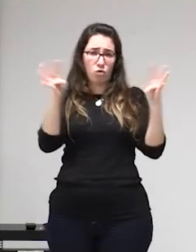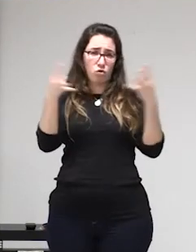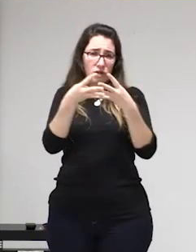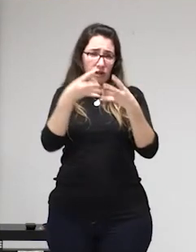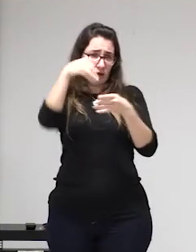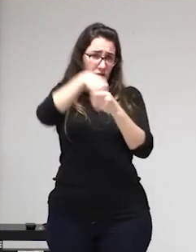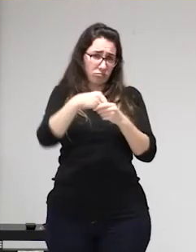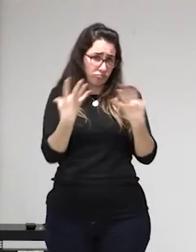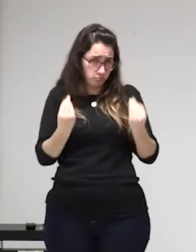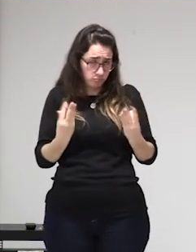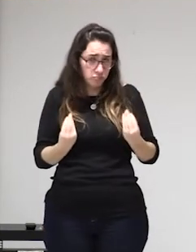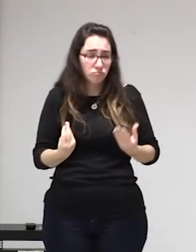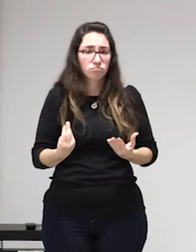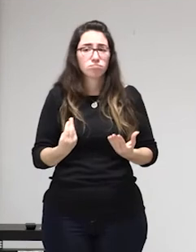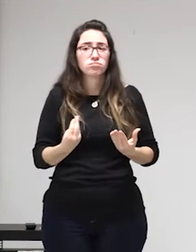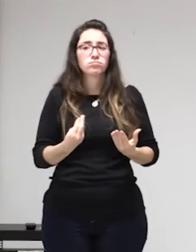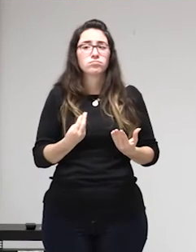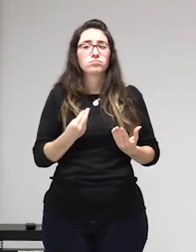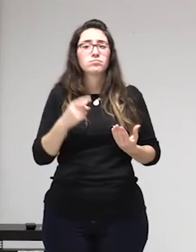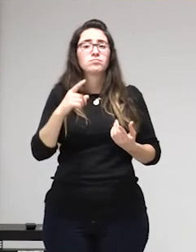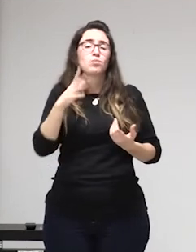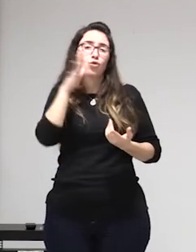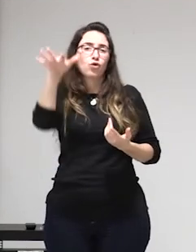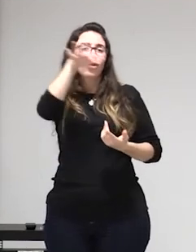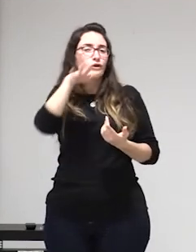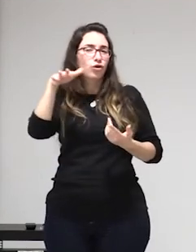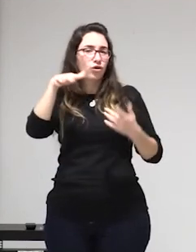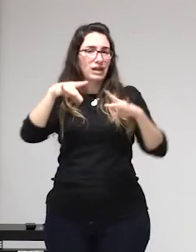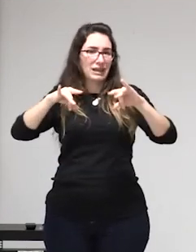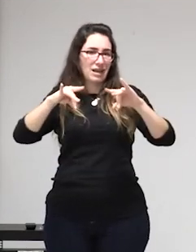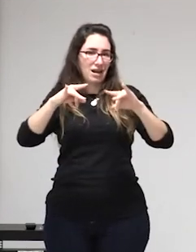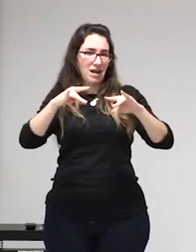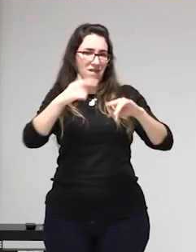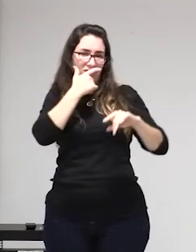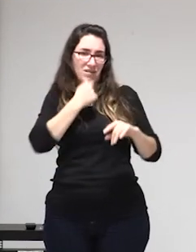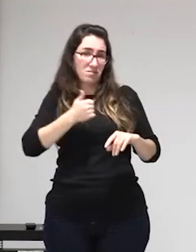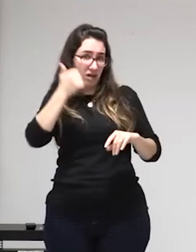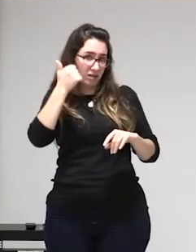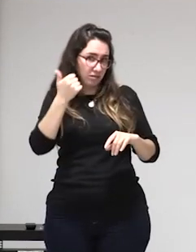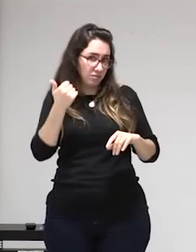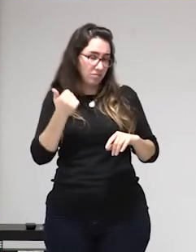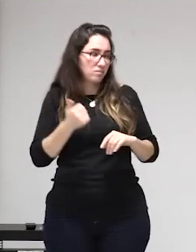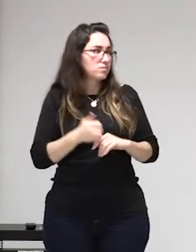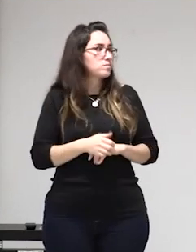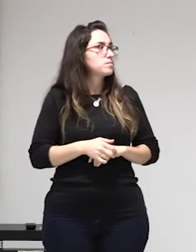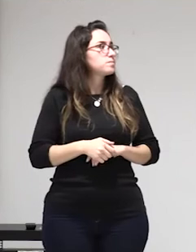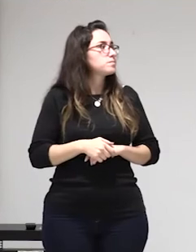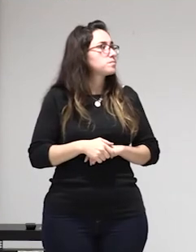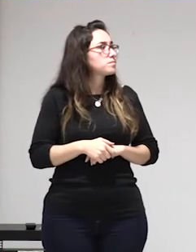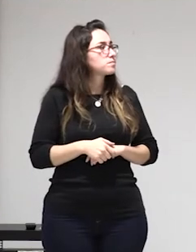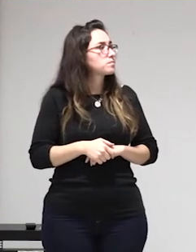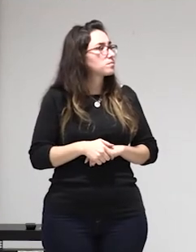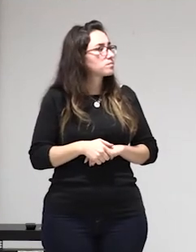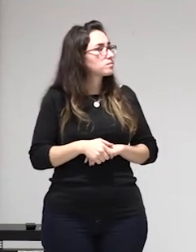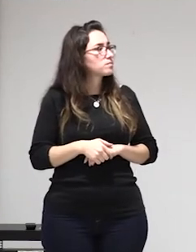162.000 peticiones de asilo que de las cuales muchas especialmente mujeres y niñas acabaron en